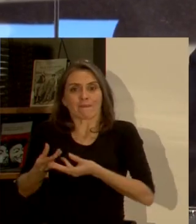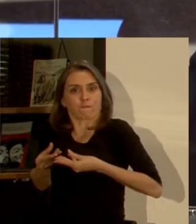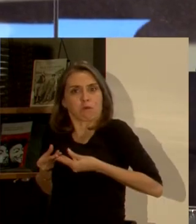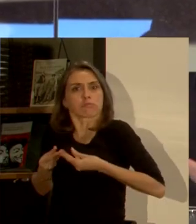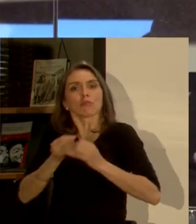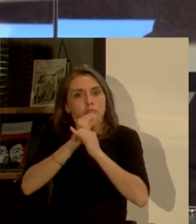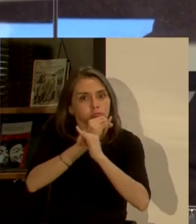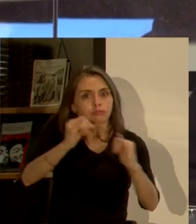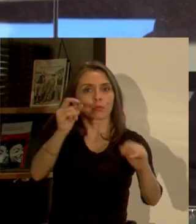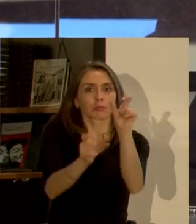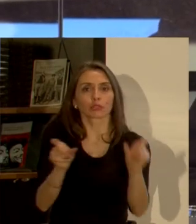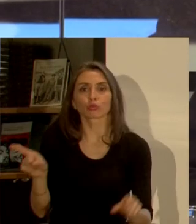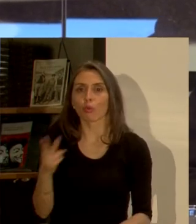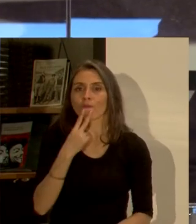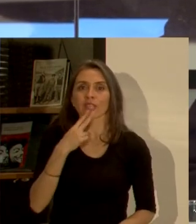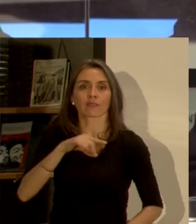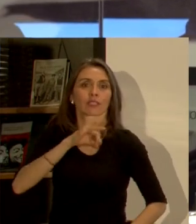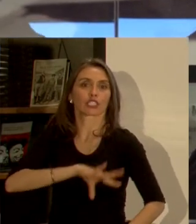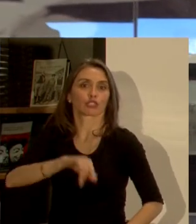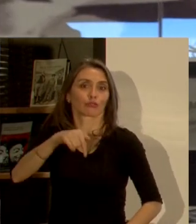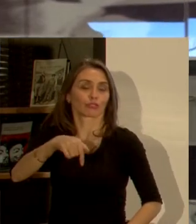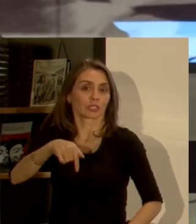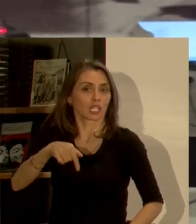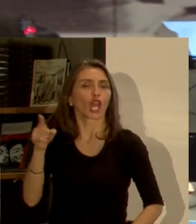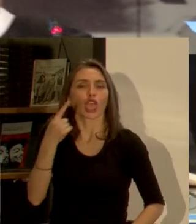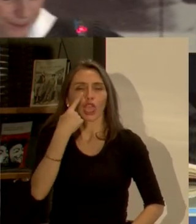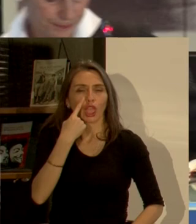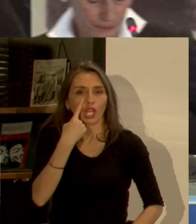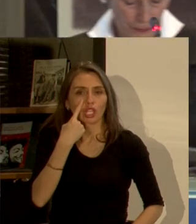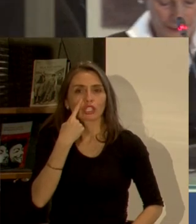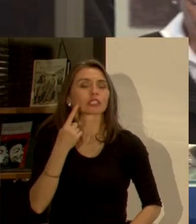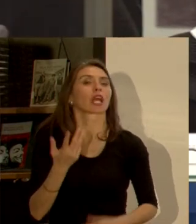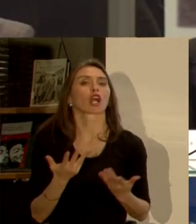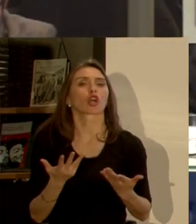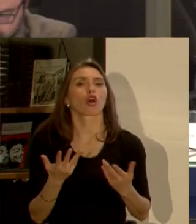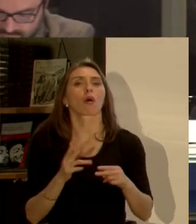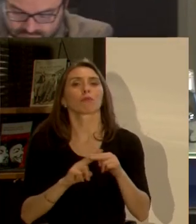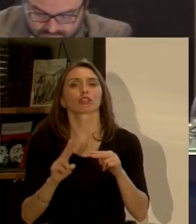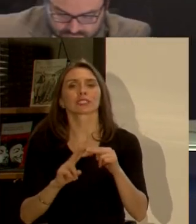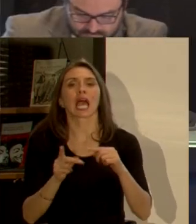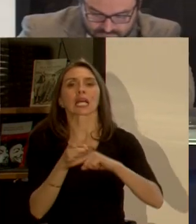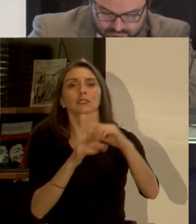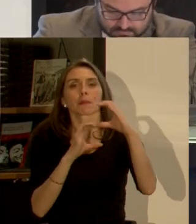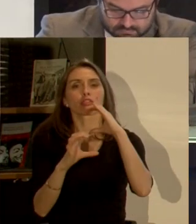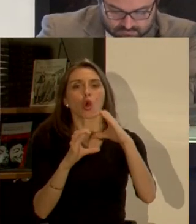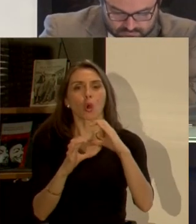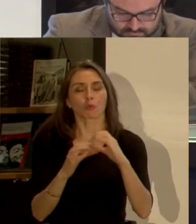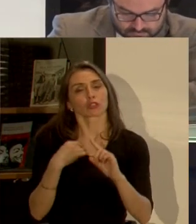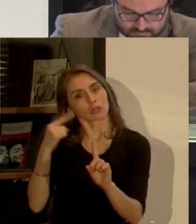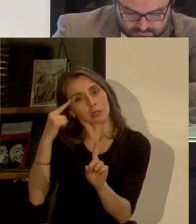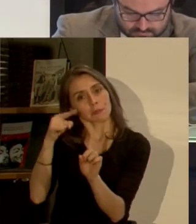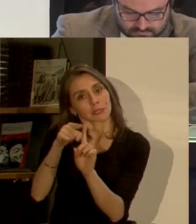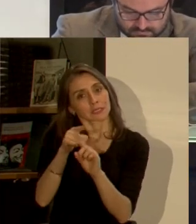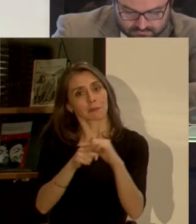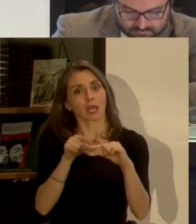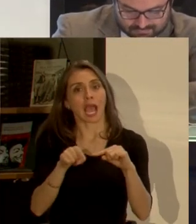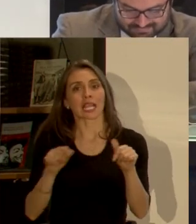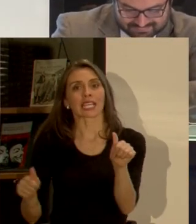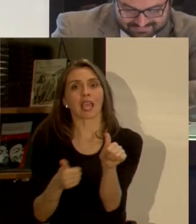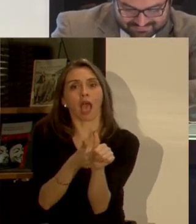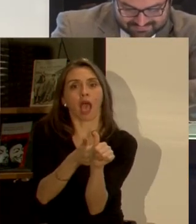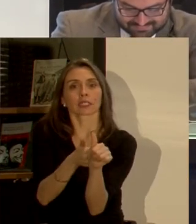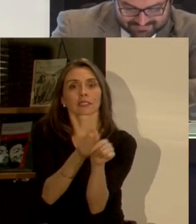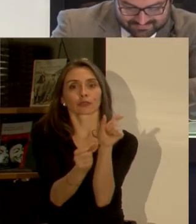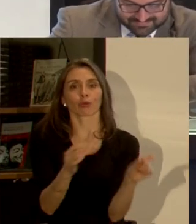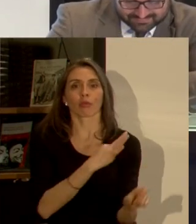población tú vives en nuestro país conoces nuestro ecosistema de medios y quiero poner énfasis en esto porque aquí están los asesores de